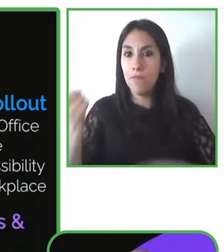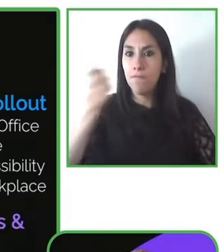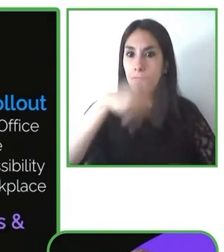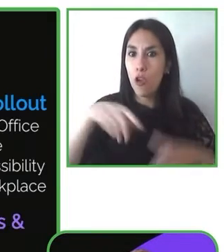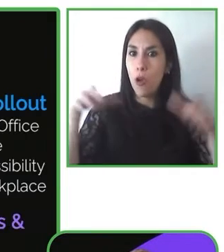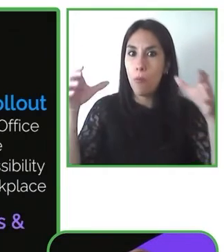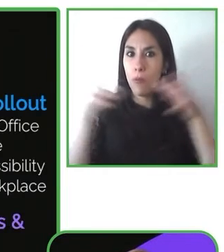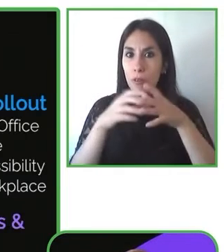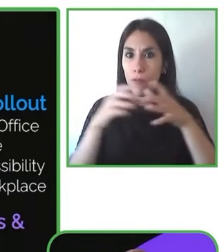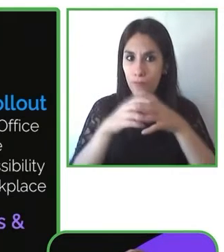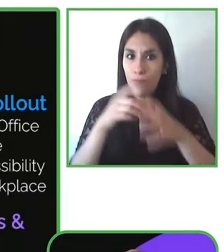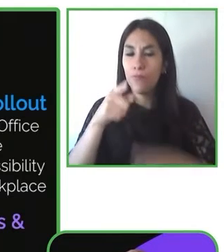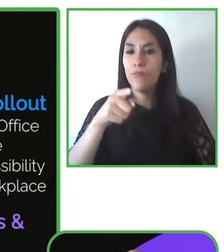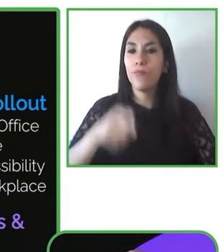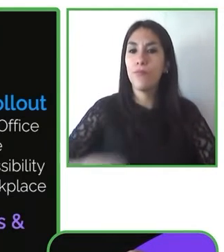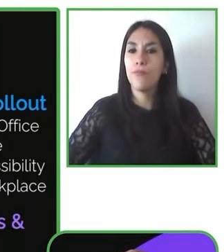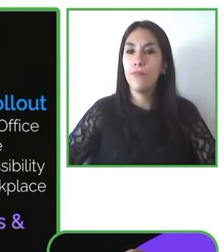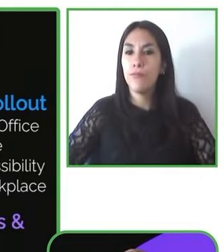Siguiente, por favor.